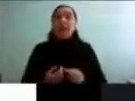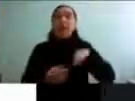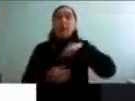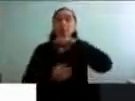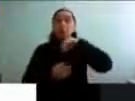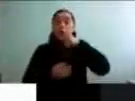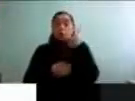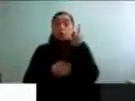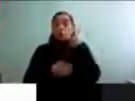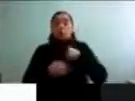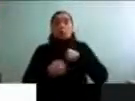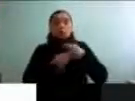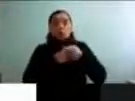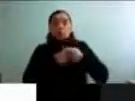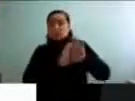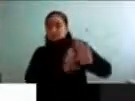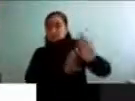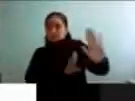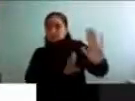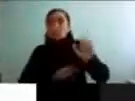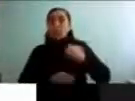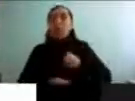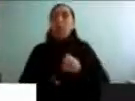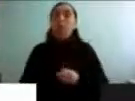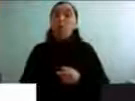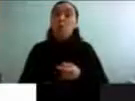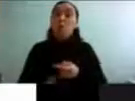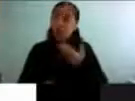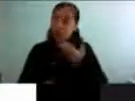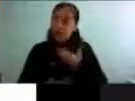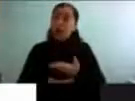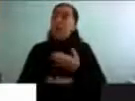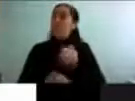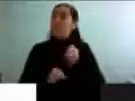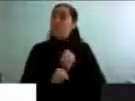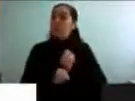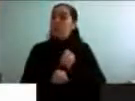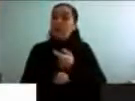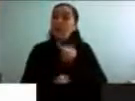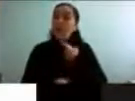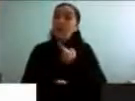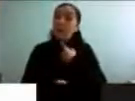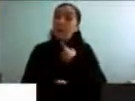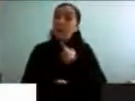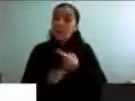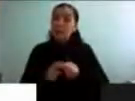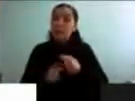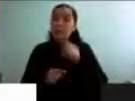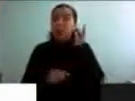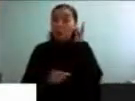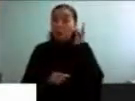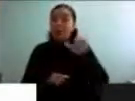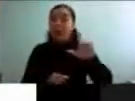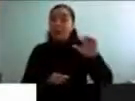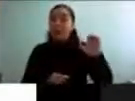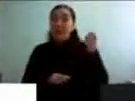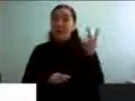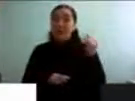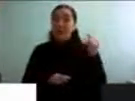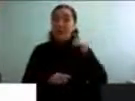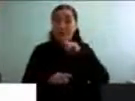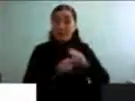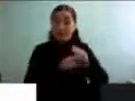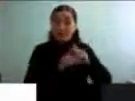y uno de los trabajos como más interesantes de la investigadora Beca Levy, habla que las personas que